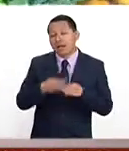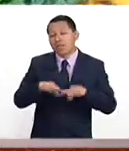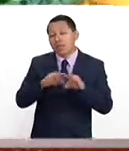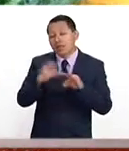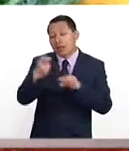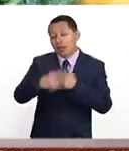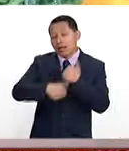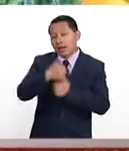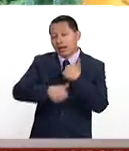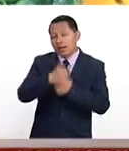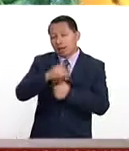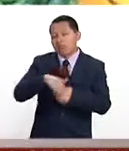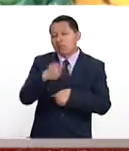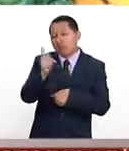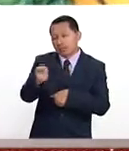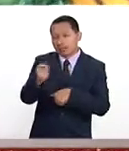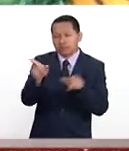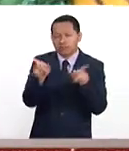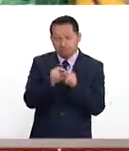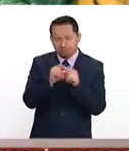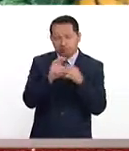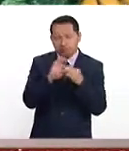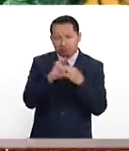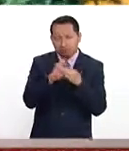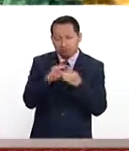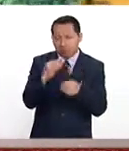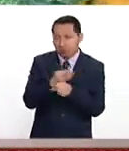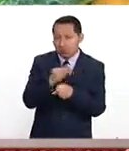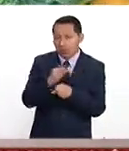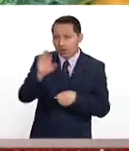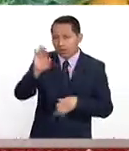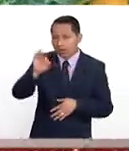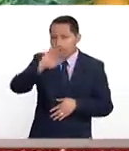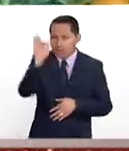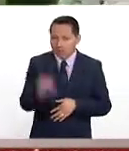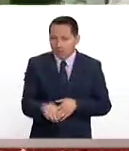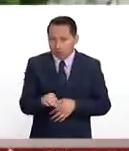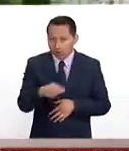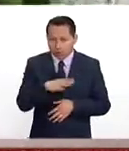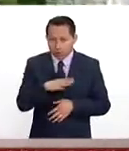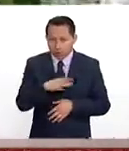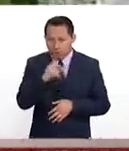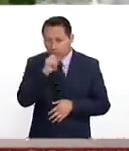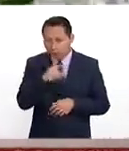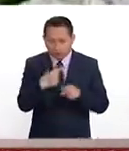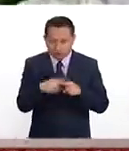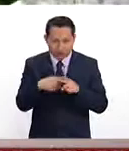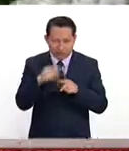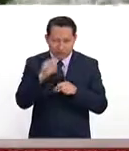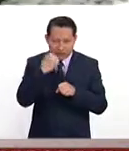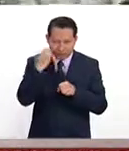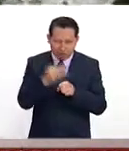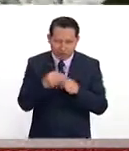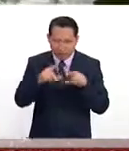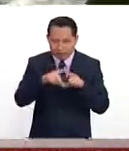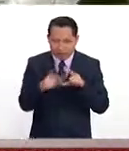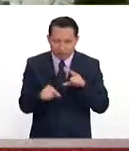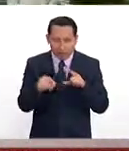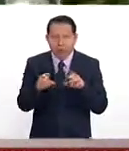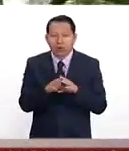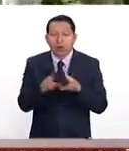carrera. En la actualidad, el 40 por ciento de la matrícula en nuestro país está